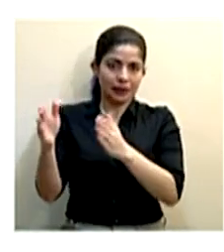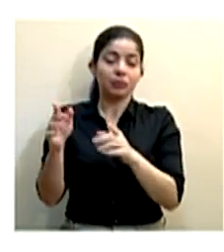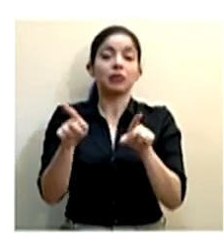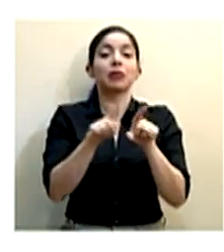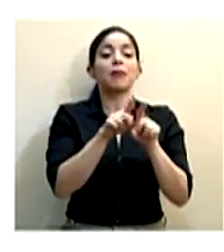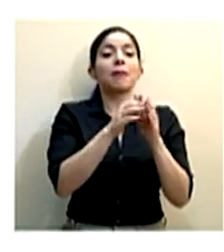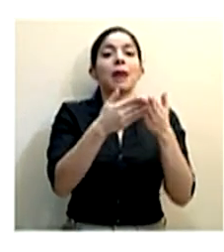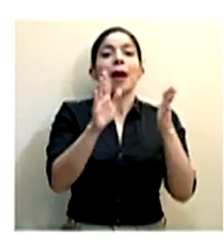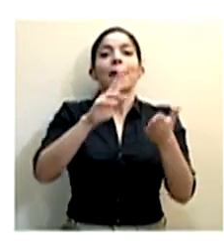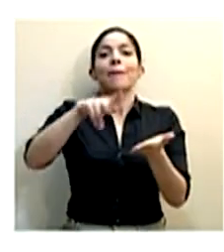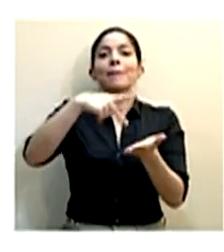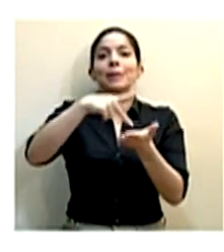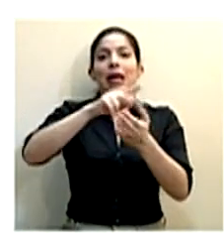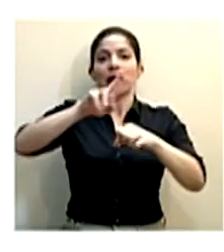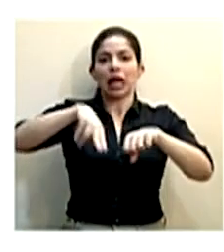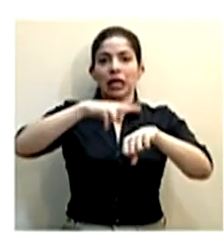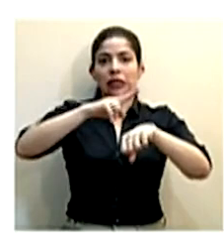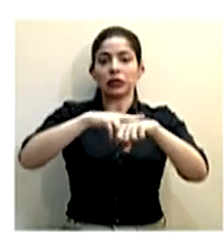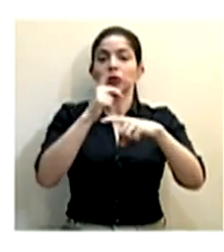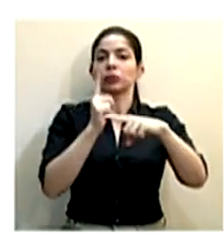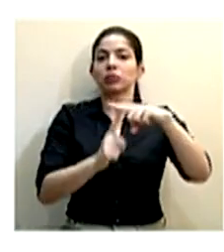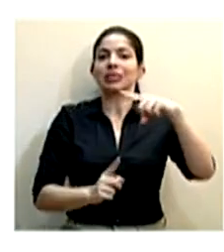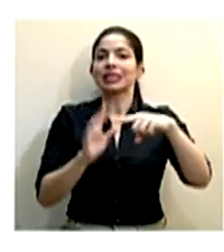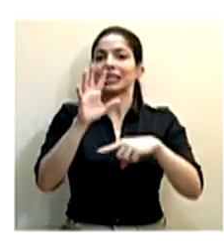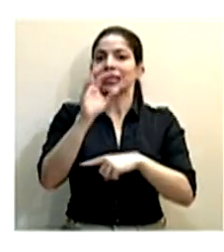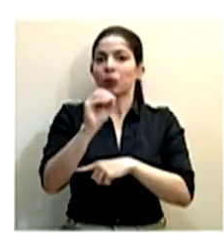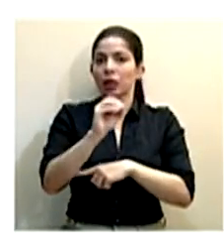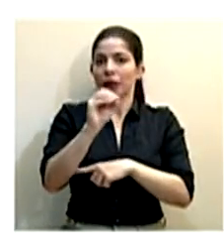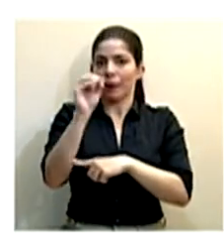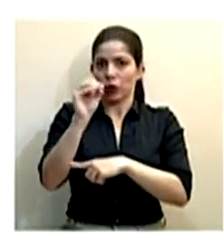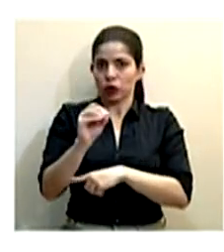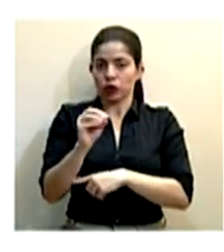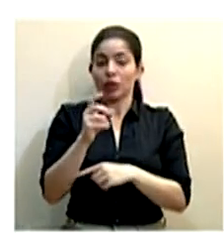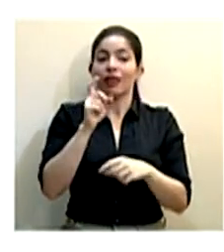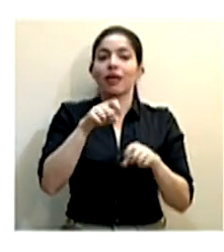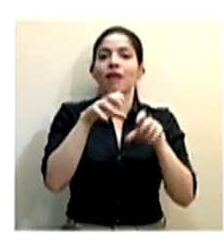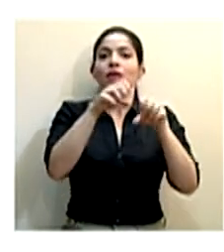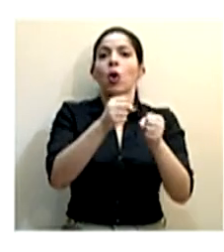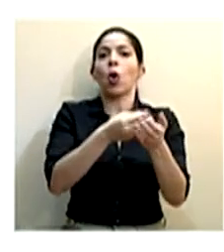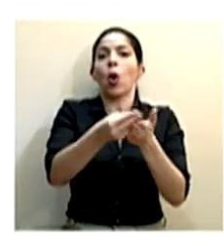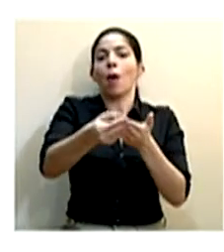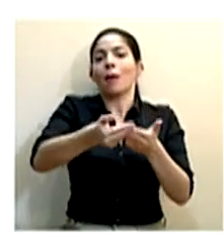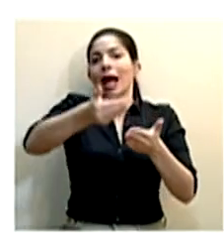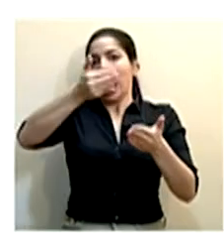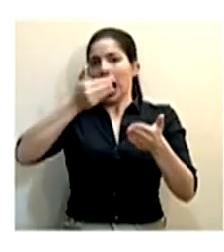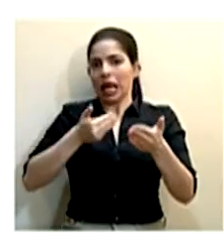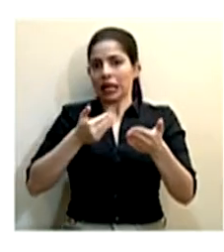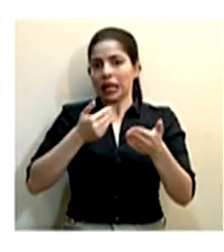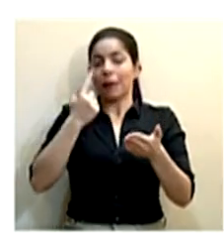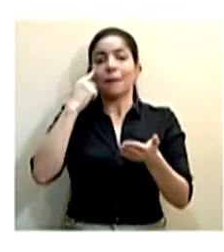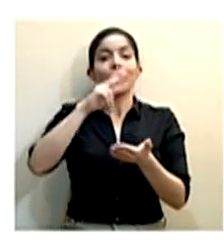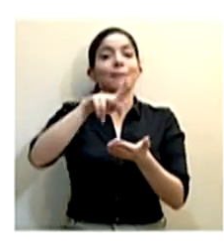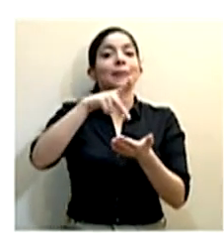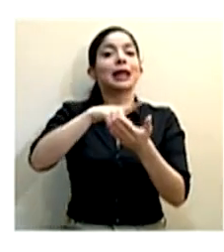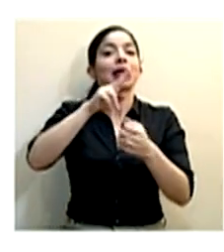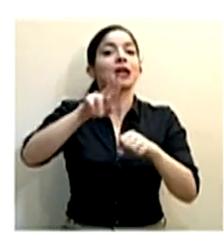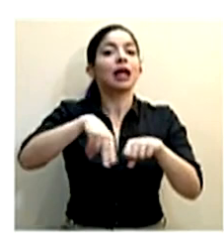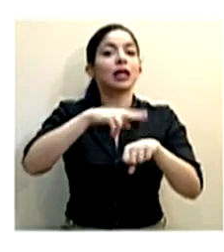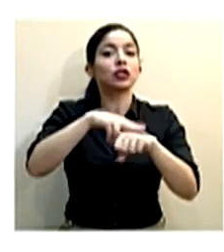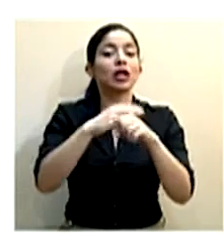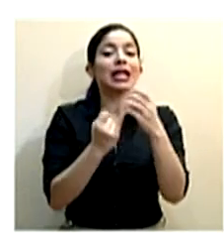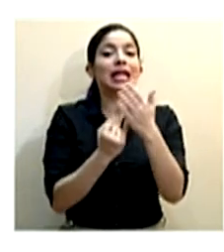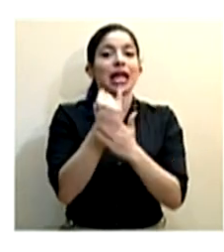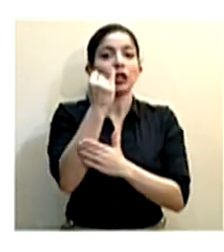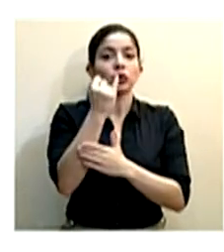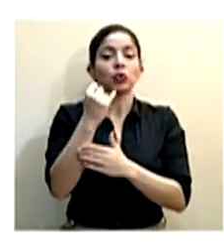parques nacionales al 50 por ciento con entrada compra previa para los parques nacionales Irasú,